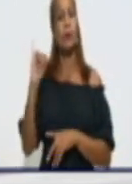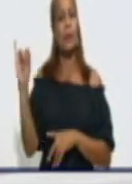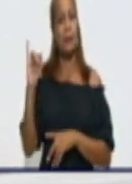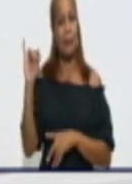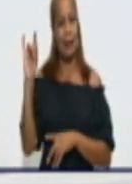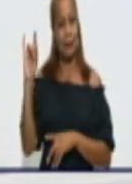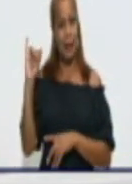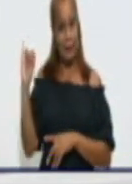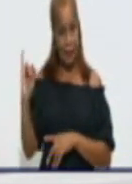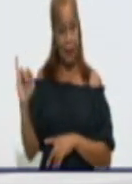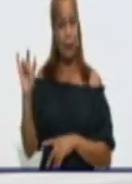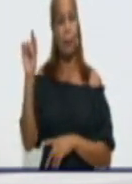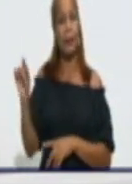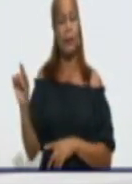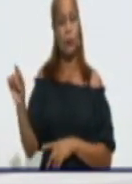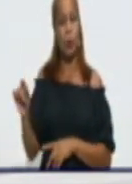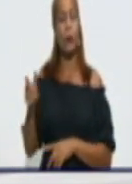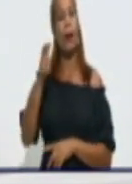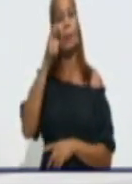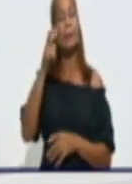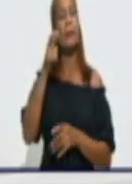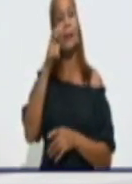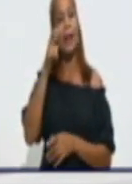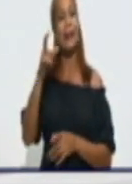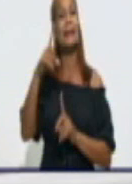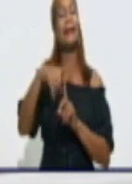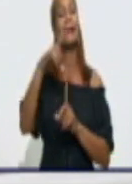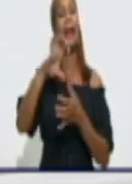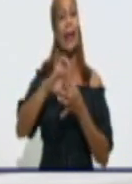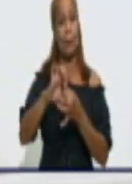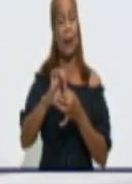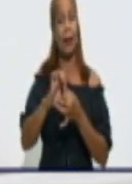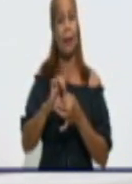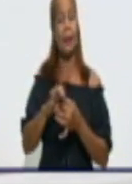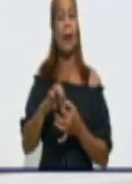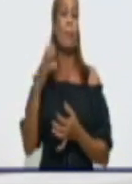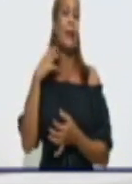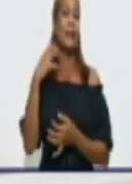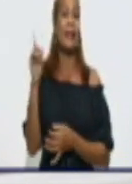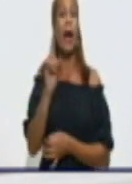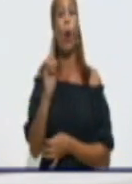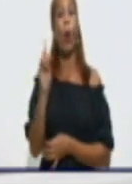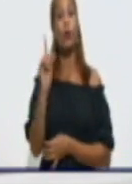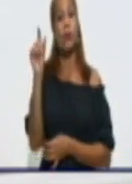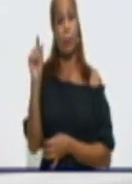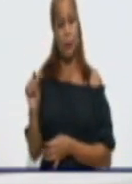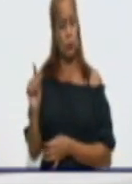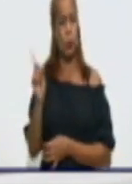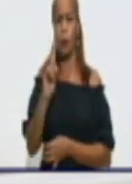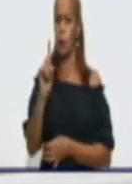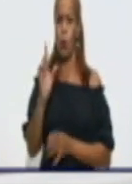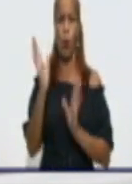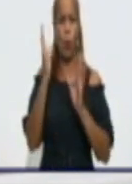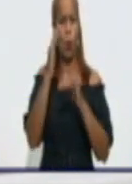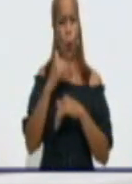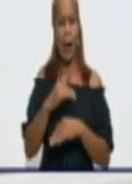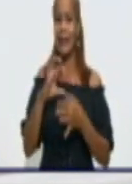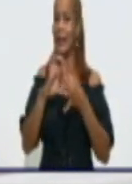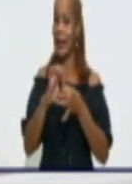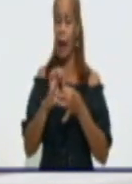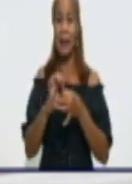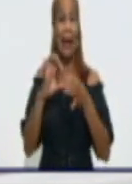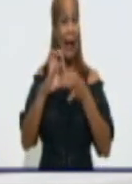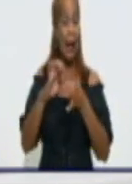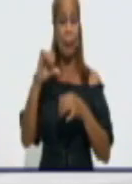En vigilancia intensiva, en la sala de Celia Sánchez-Manduley, tenemos 12 pacientes, y no se reportan hoy pacientes ni graves ni